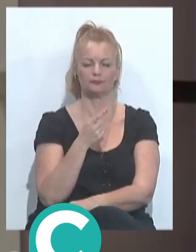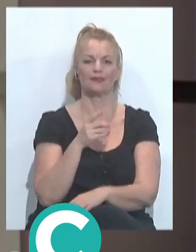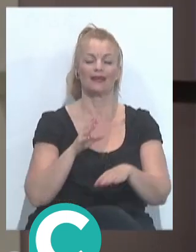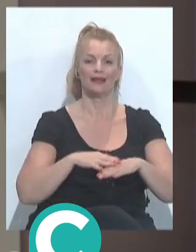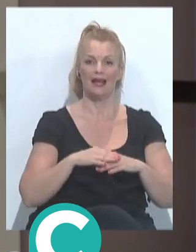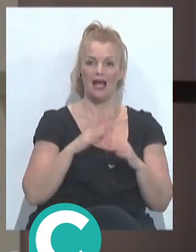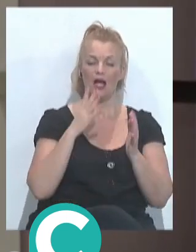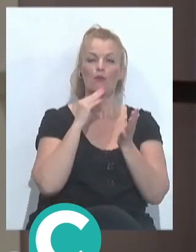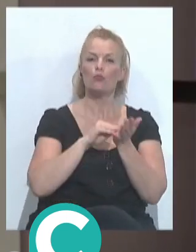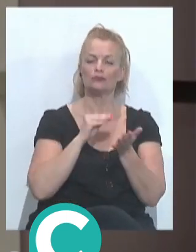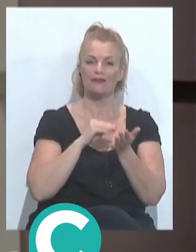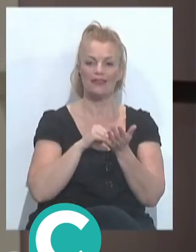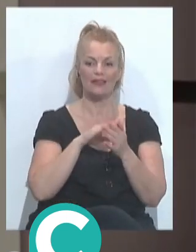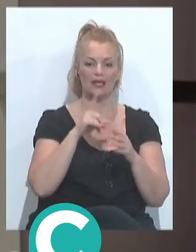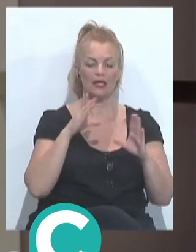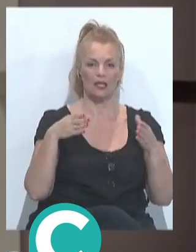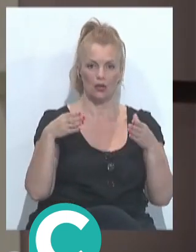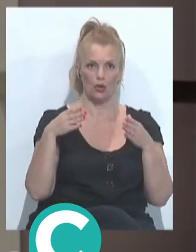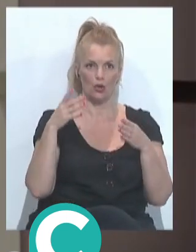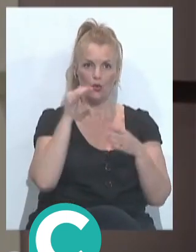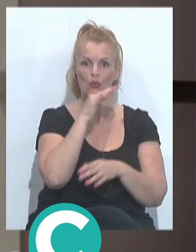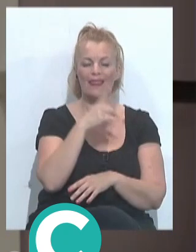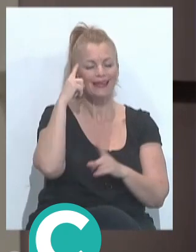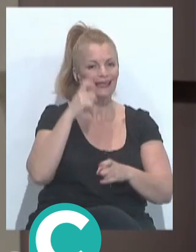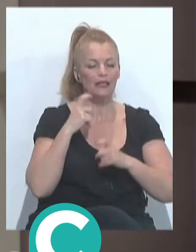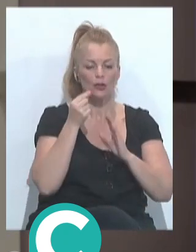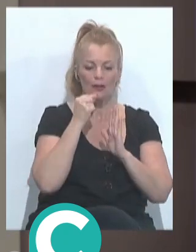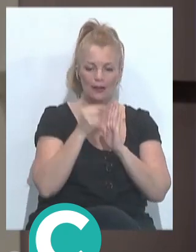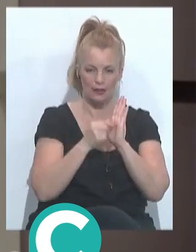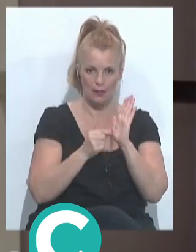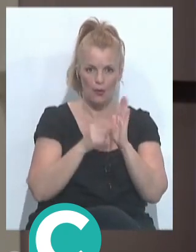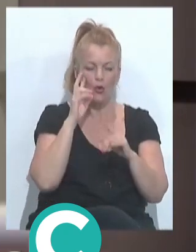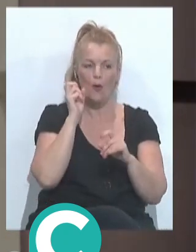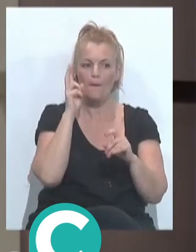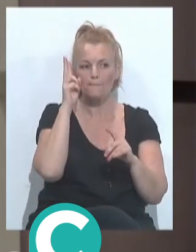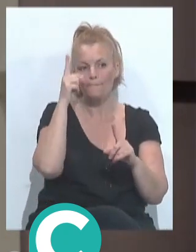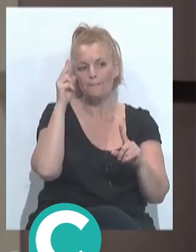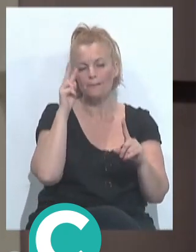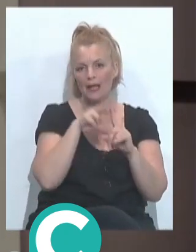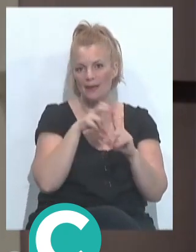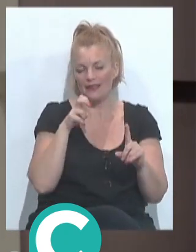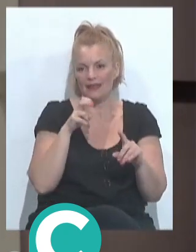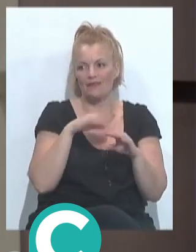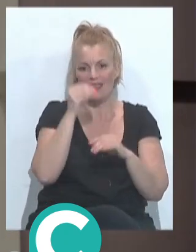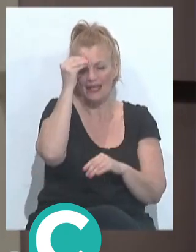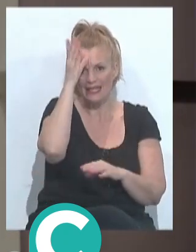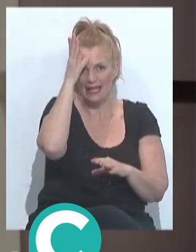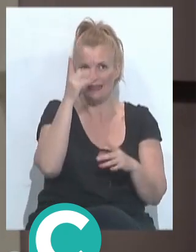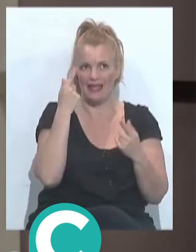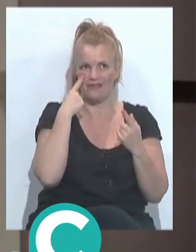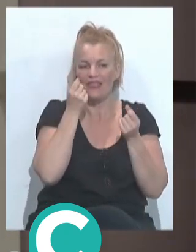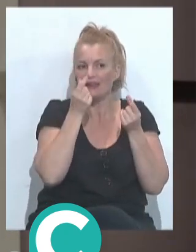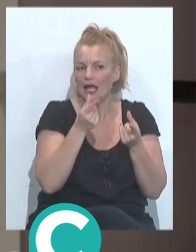del tema del jurado, pero muchas veces que el jurado debería intentar puntuar con cierta perspectiva. Claro, si es inteligente a la hora de detectar